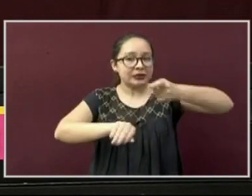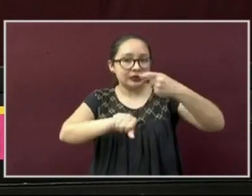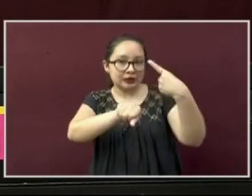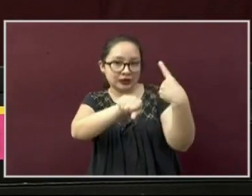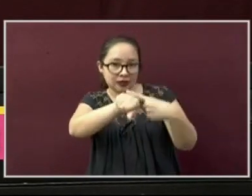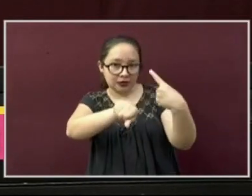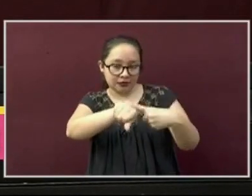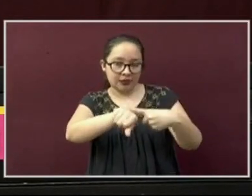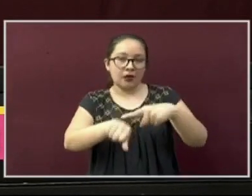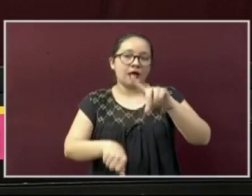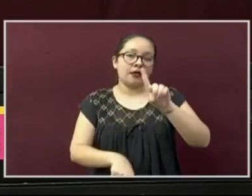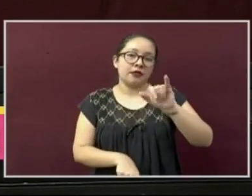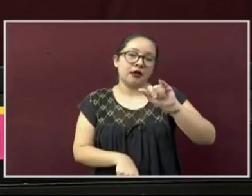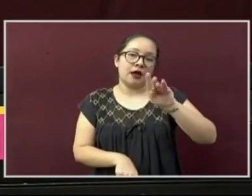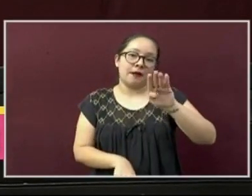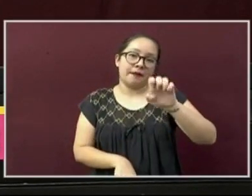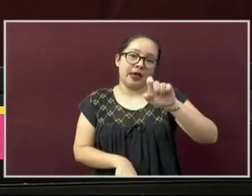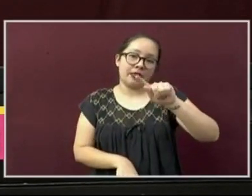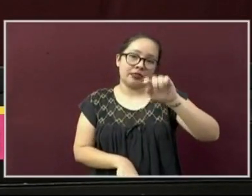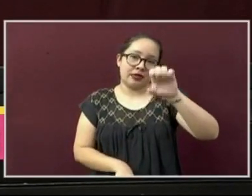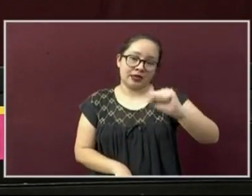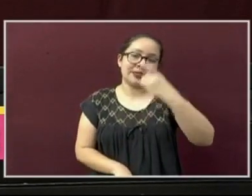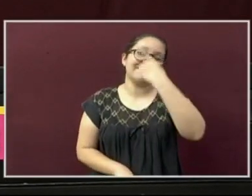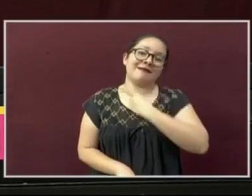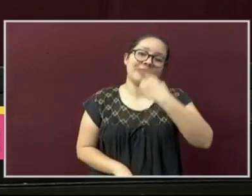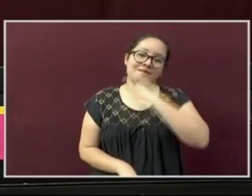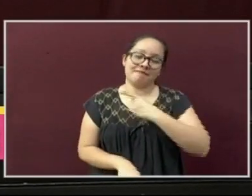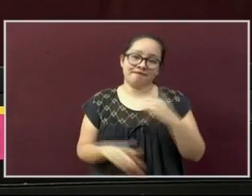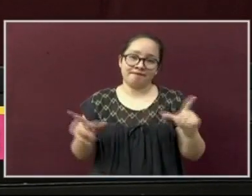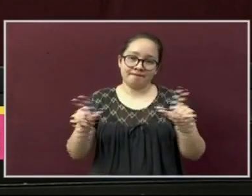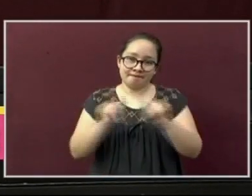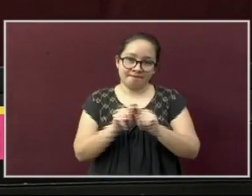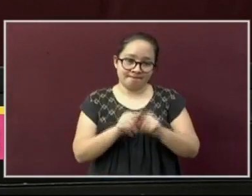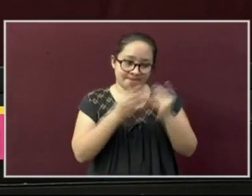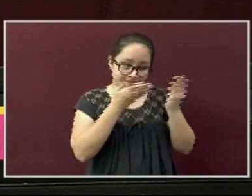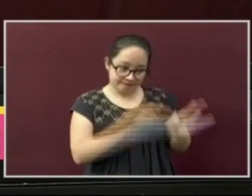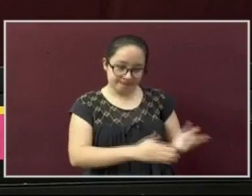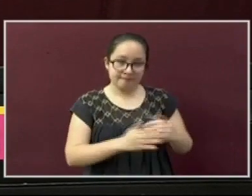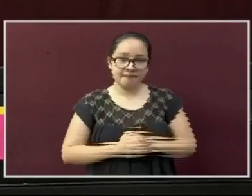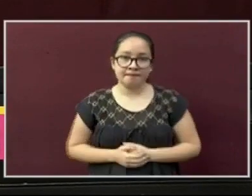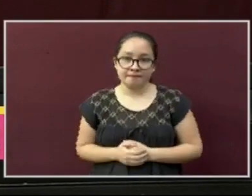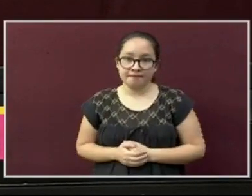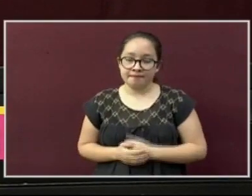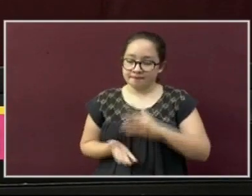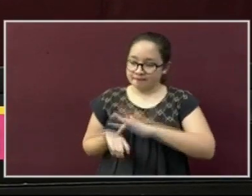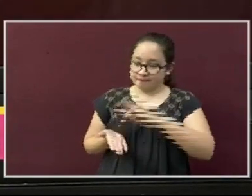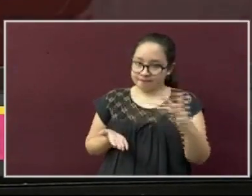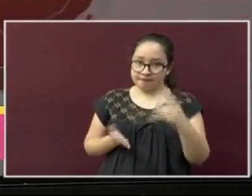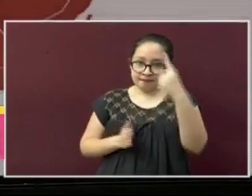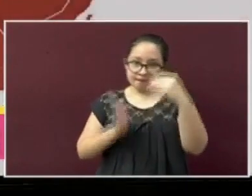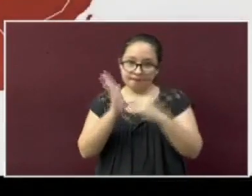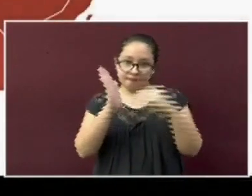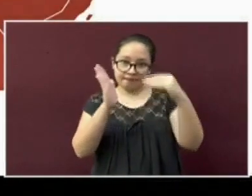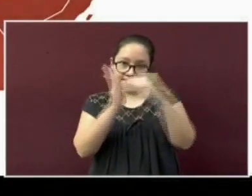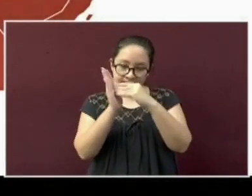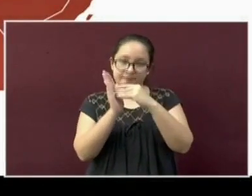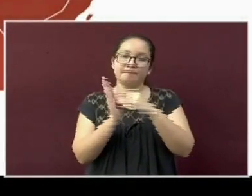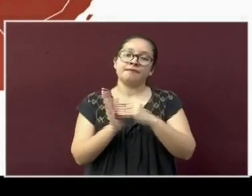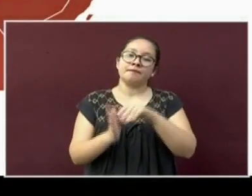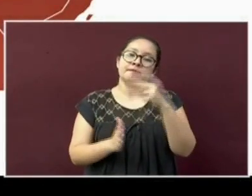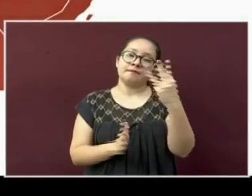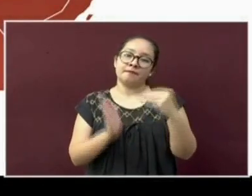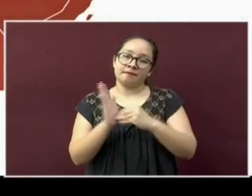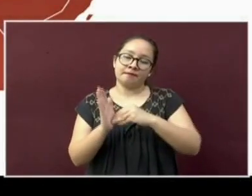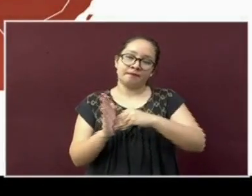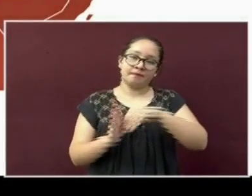mellitus. Adelante, doctora Espejo. Gracias, doctor. Buenas noches a todos. Son un millón tres mil doscientos cincuenta y tres los